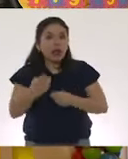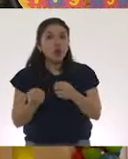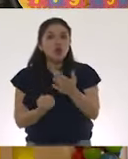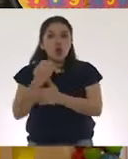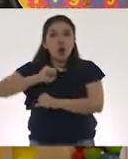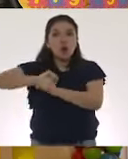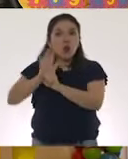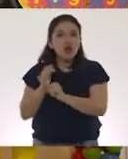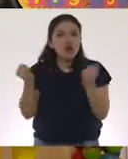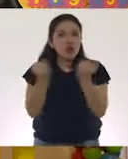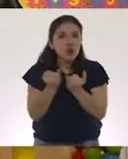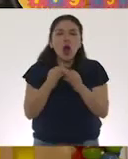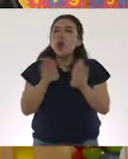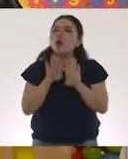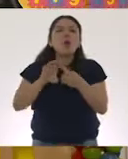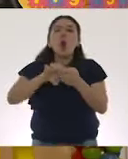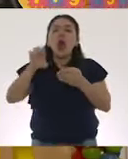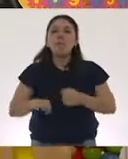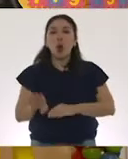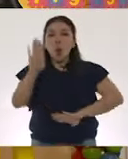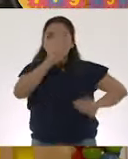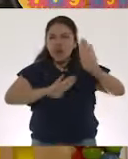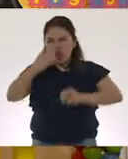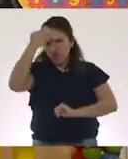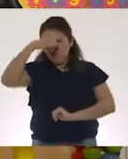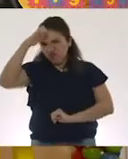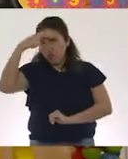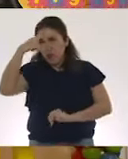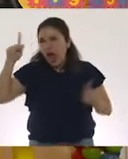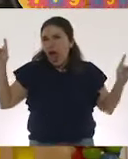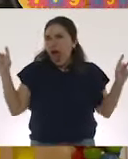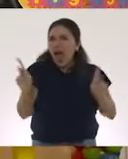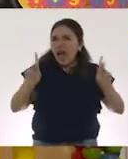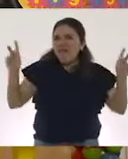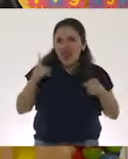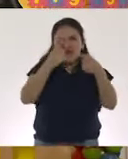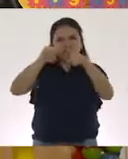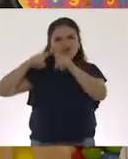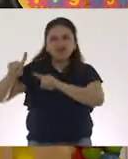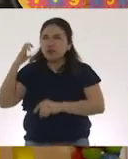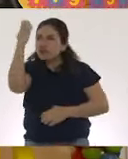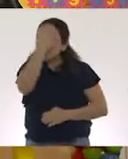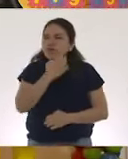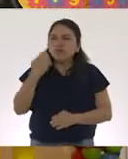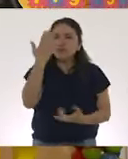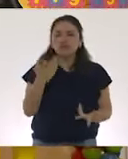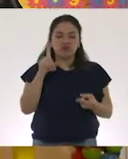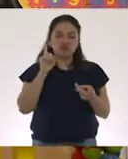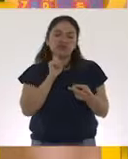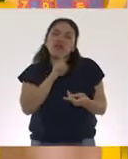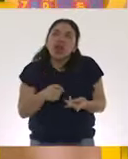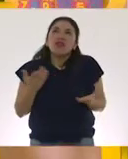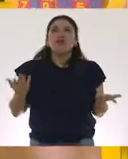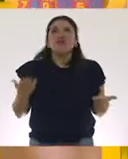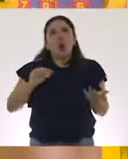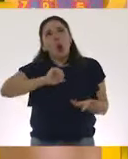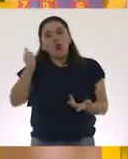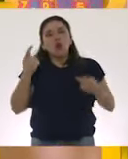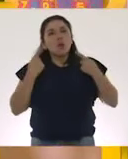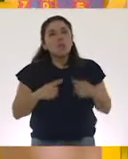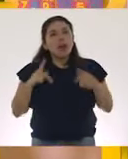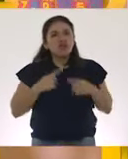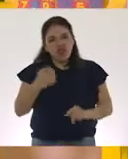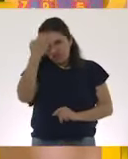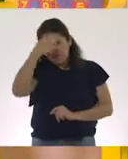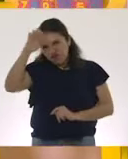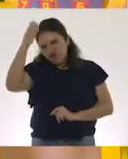coronavirus. Por ejemplo, biólogos expertos en aves, en aves silvestres, intervienen también personas